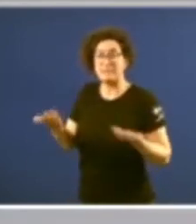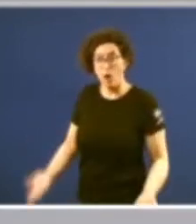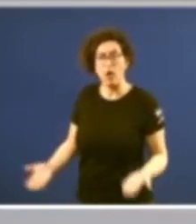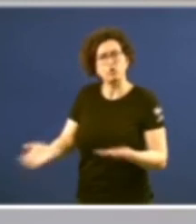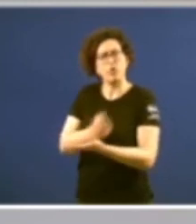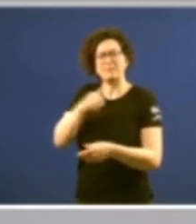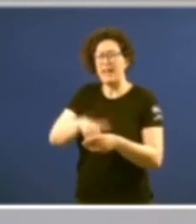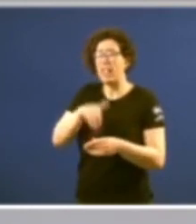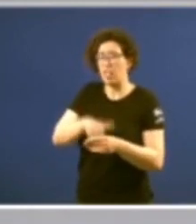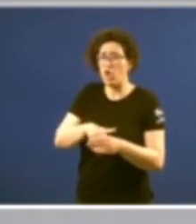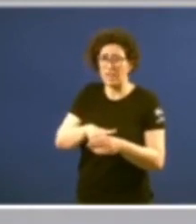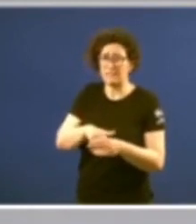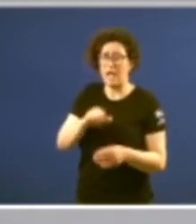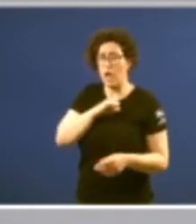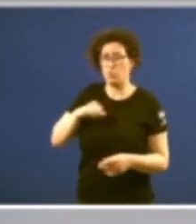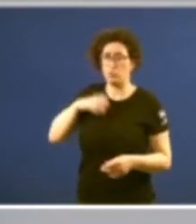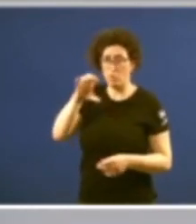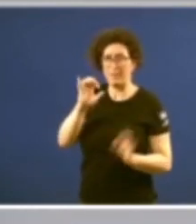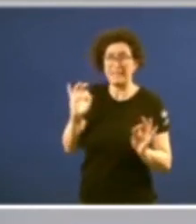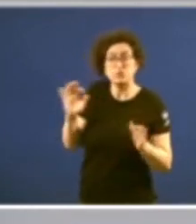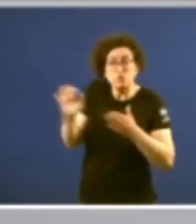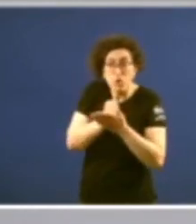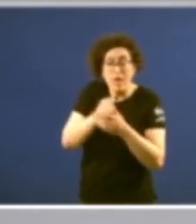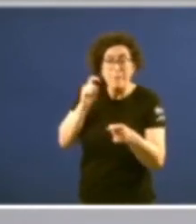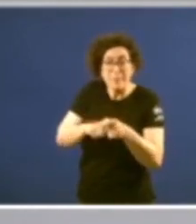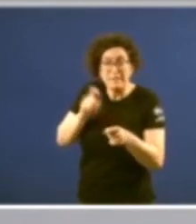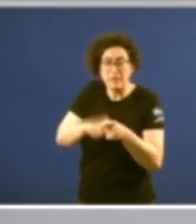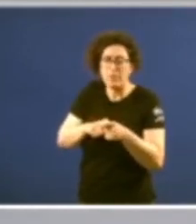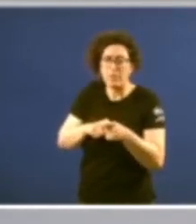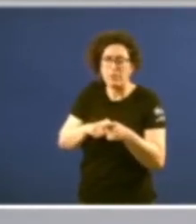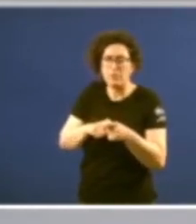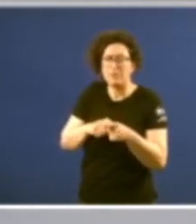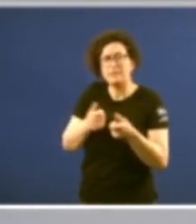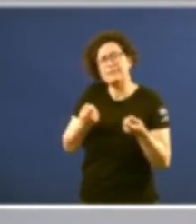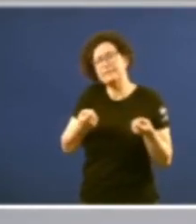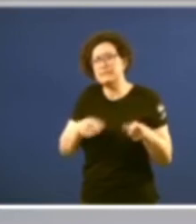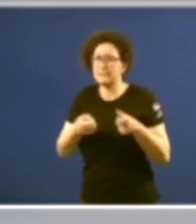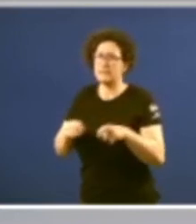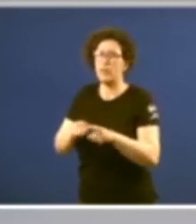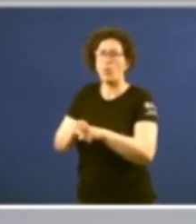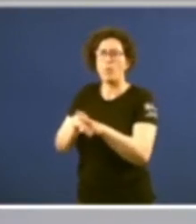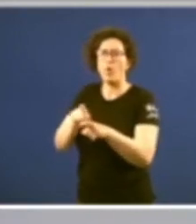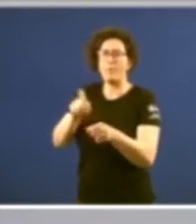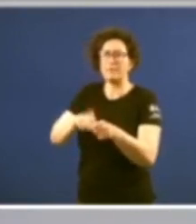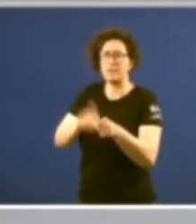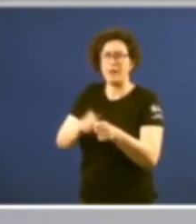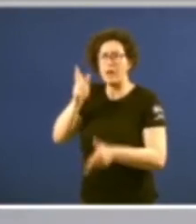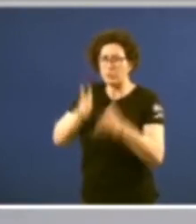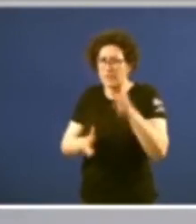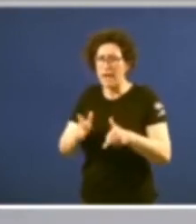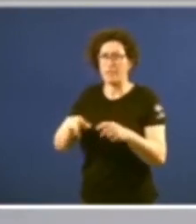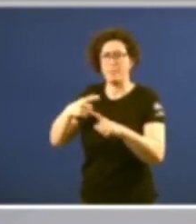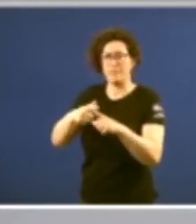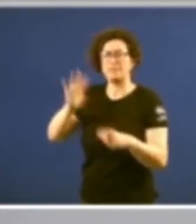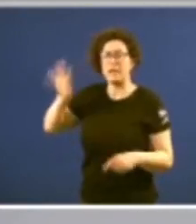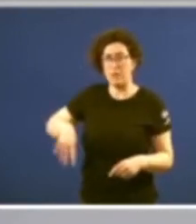autonómicas a participación de Galicia é moi similar a participación en Euskadi e en Cataluña